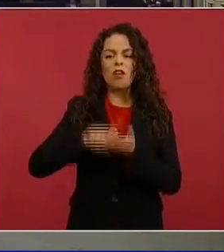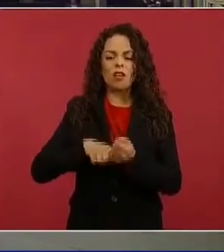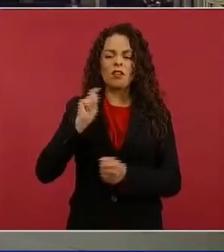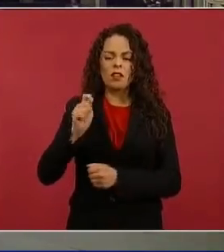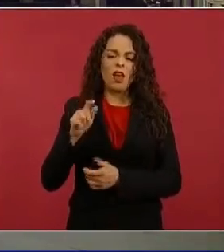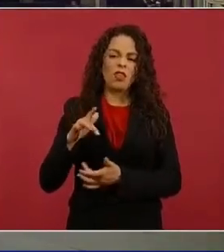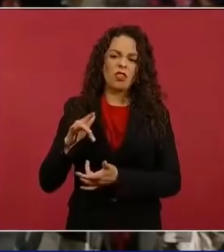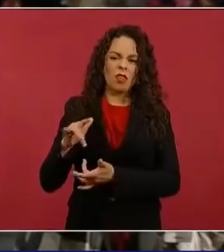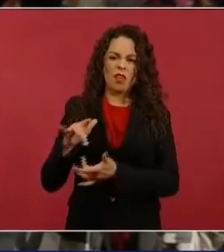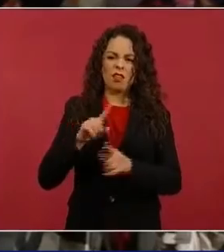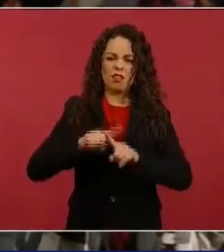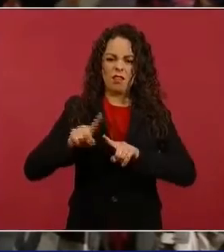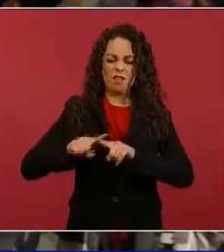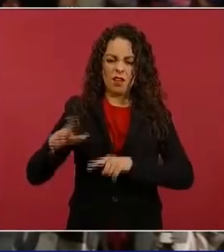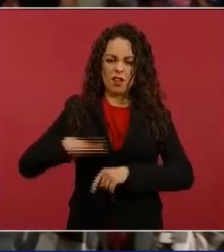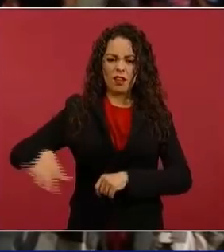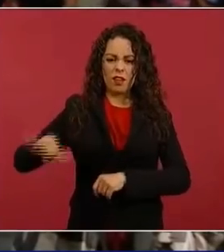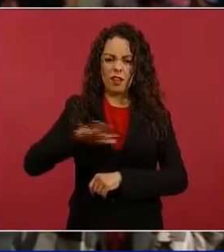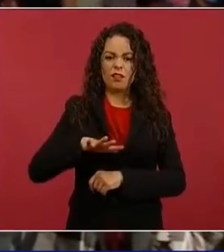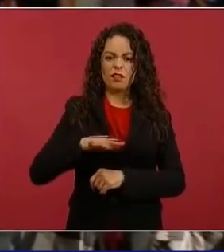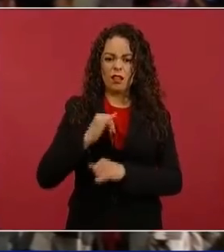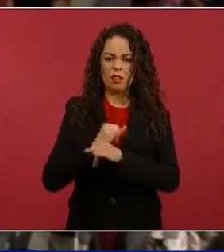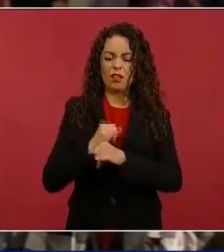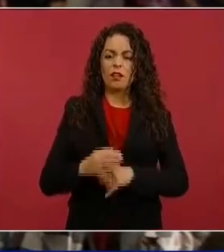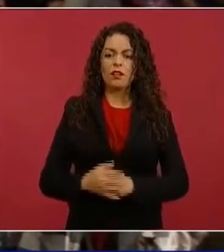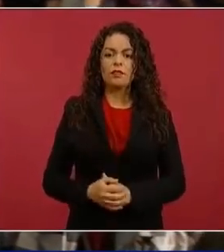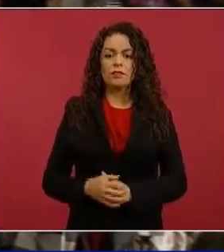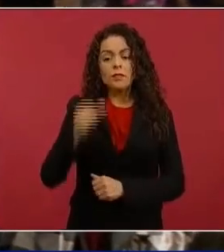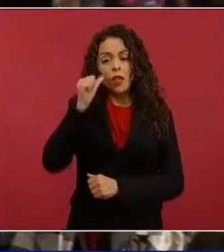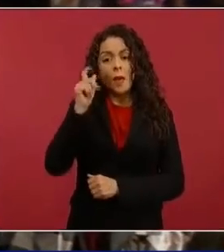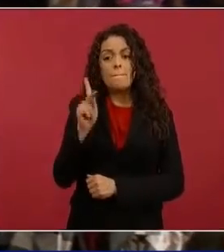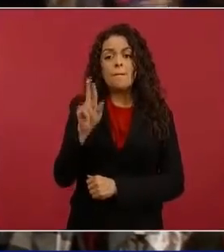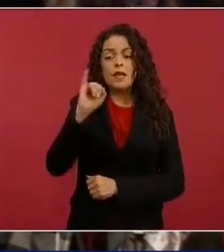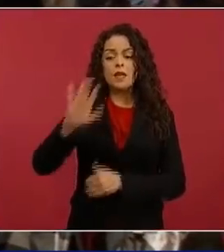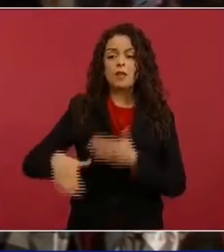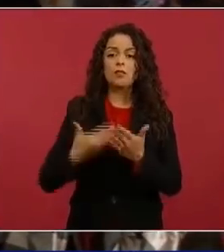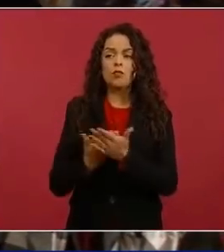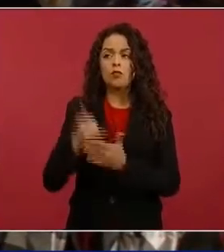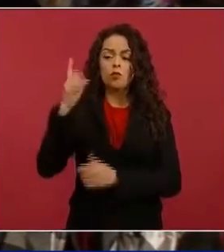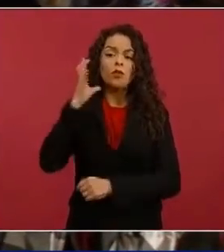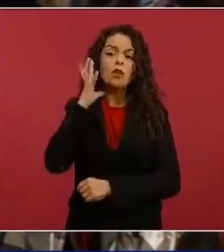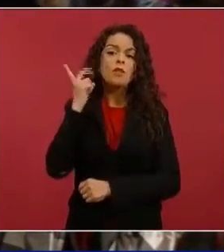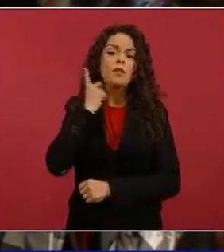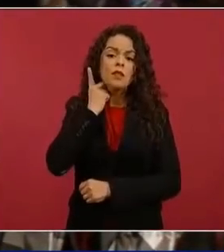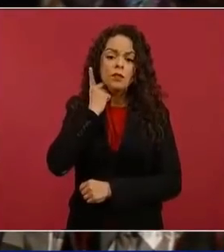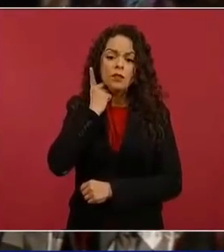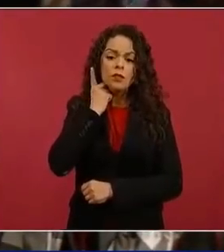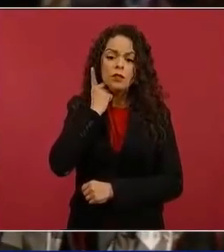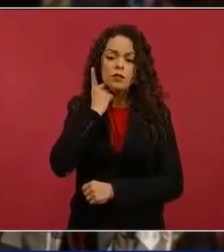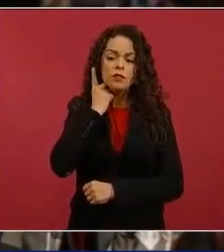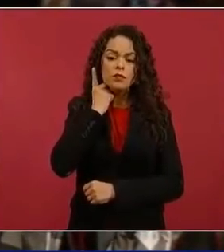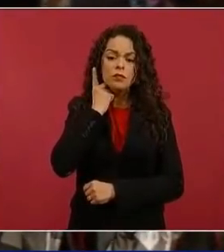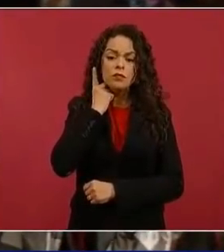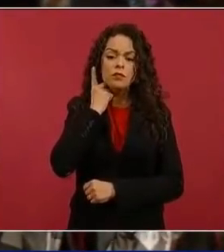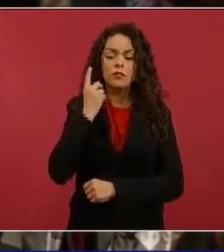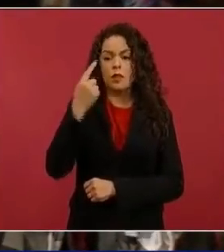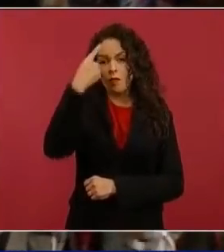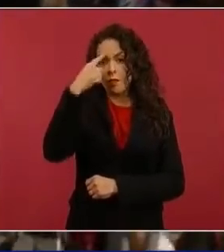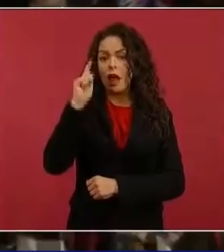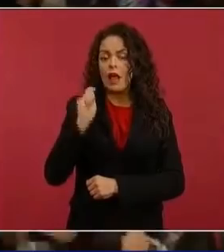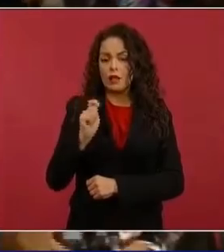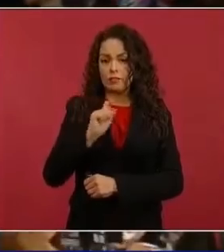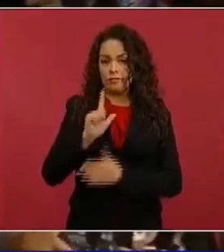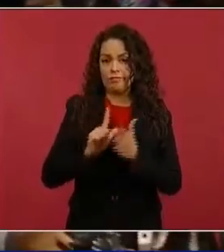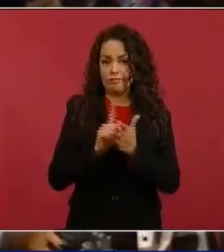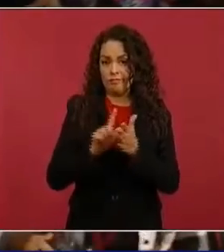el día de ayer la bancada del PRI presentó en la Cámara de Diputados una propia propuesta de la reforma eléctrica.